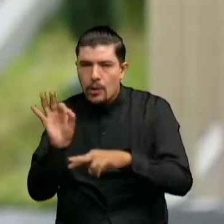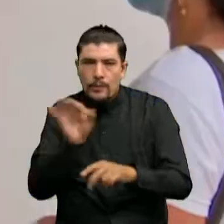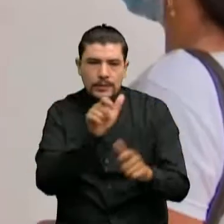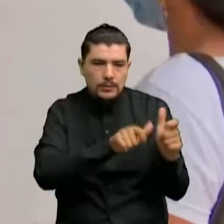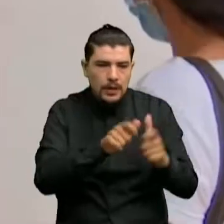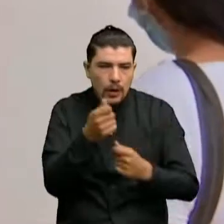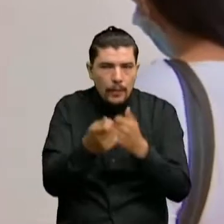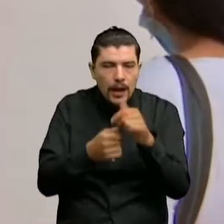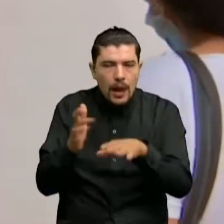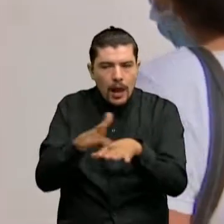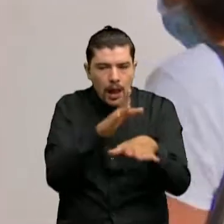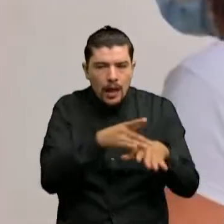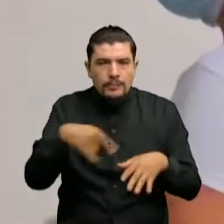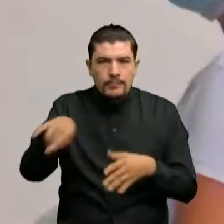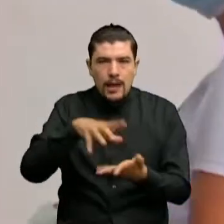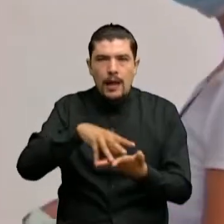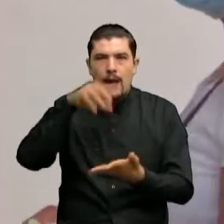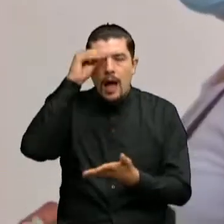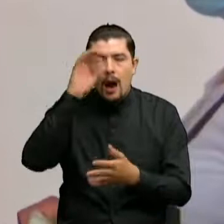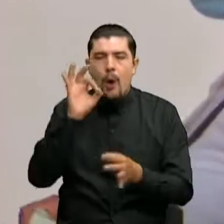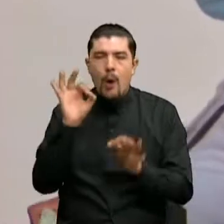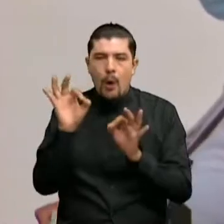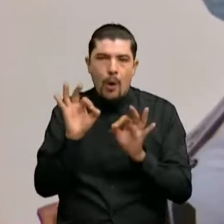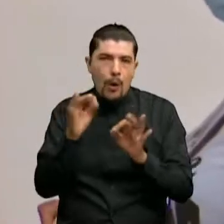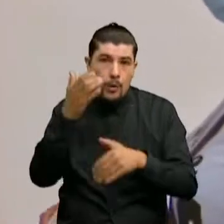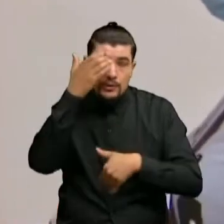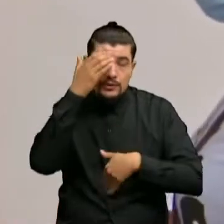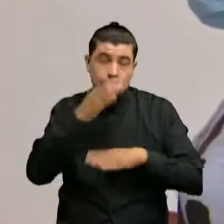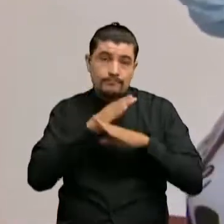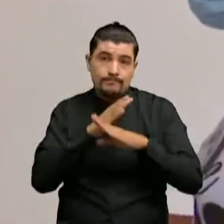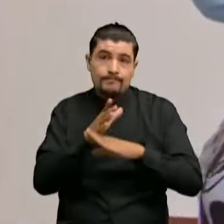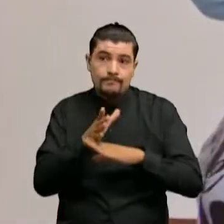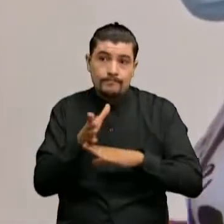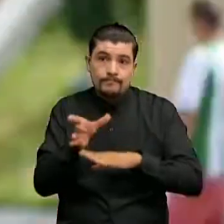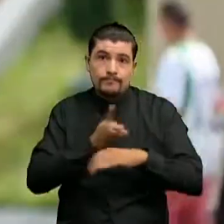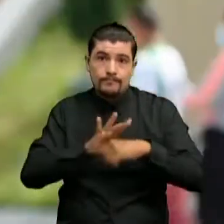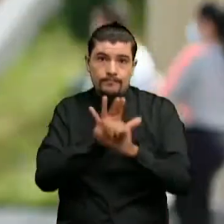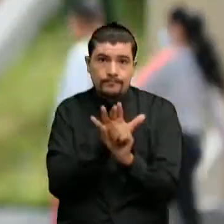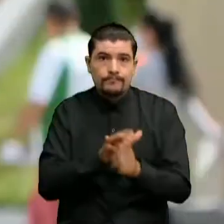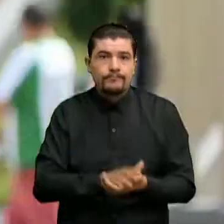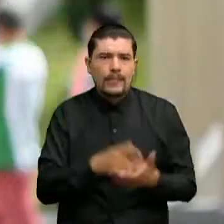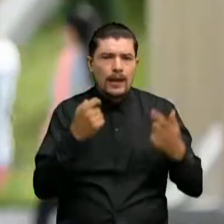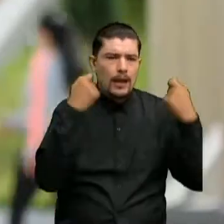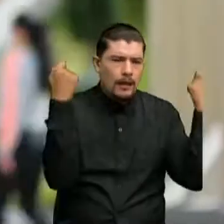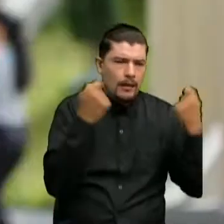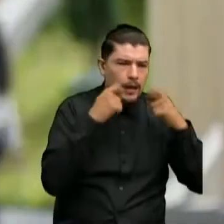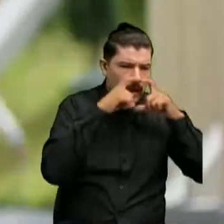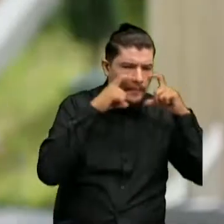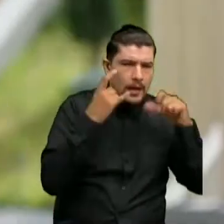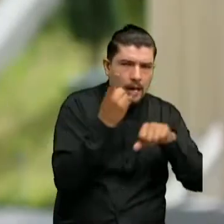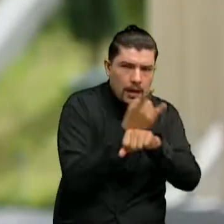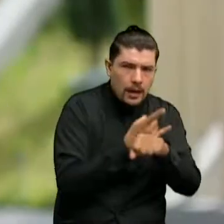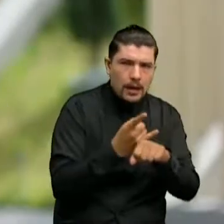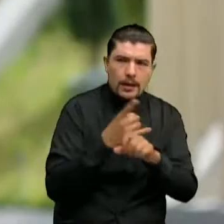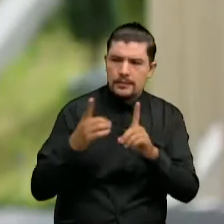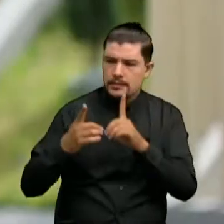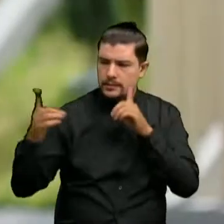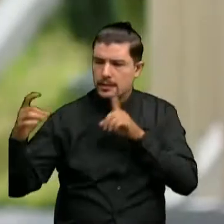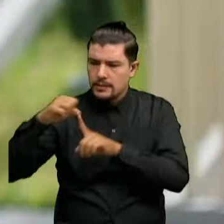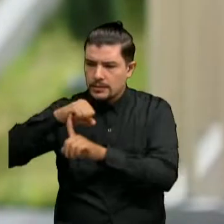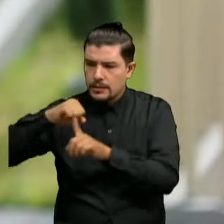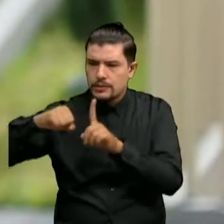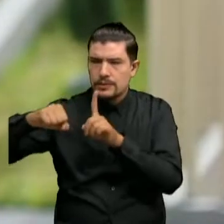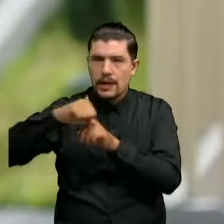municipio donde se lideran campañas del uso del tapabocas distanciamiento social, las